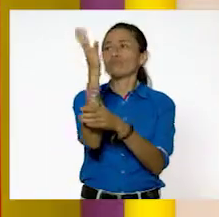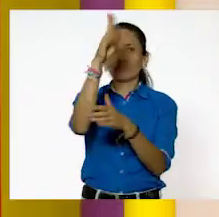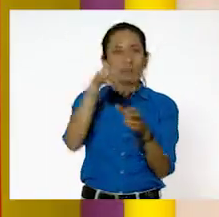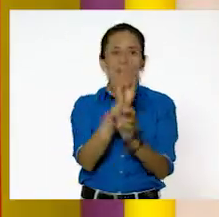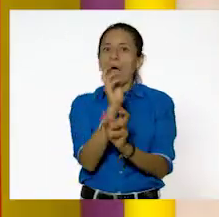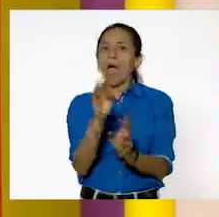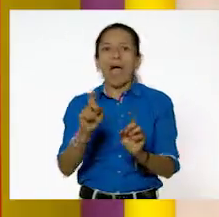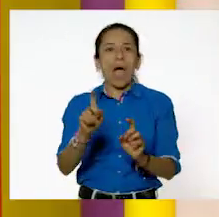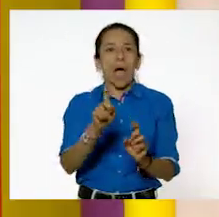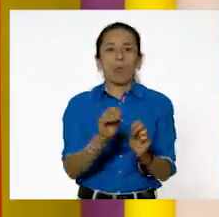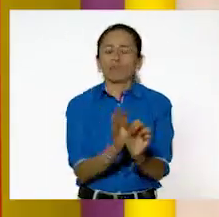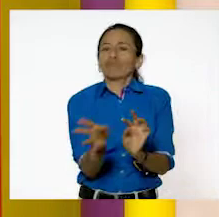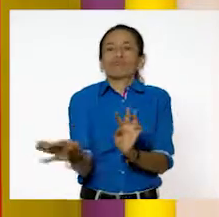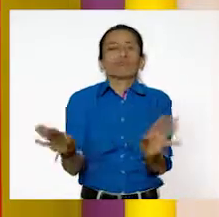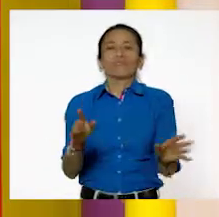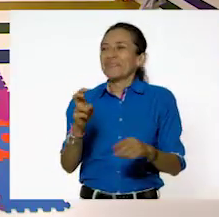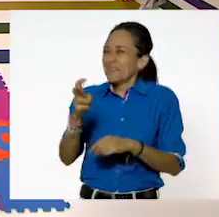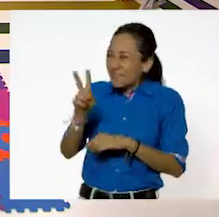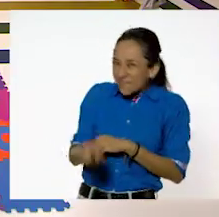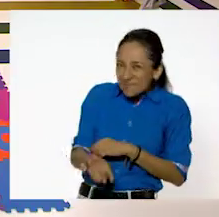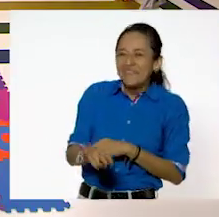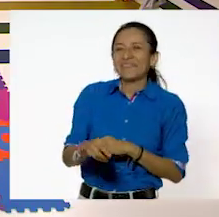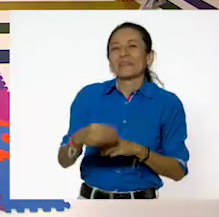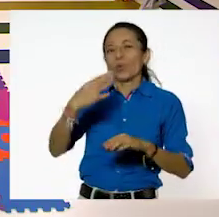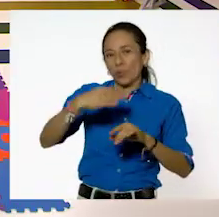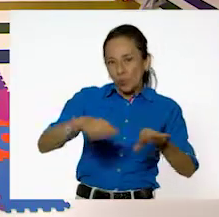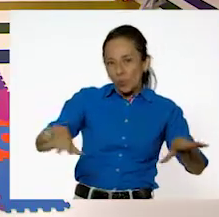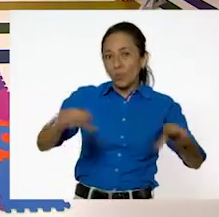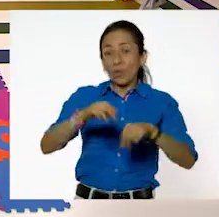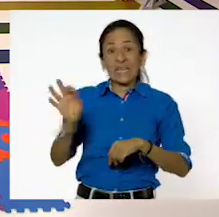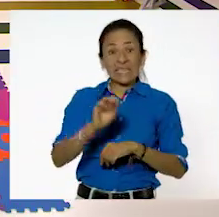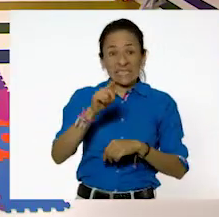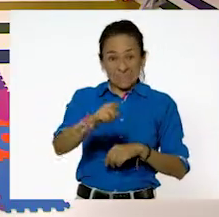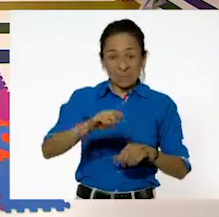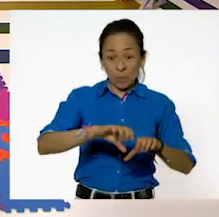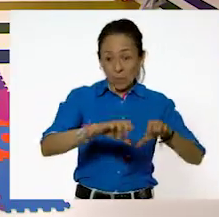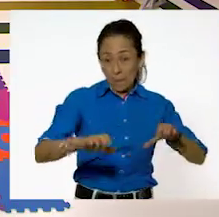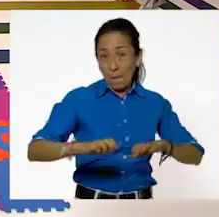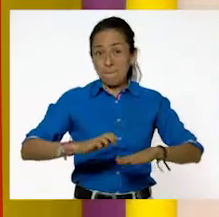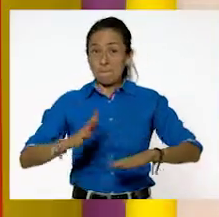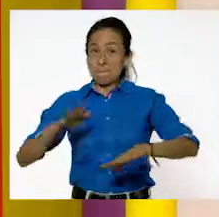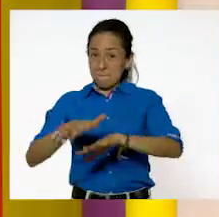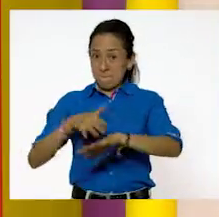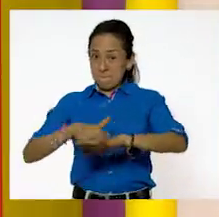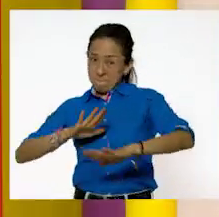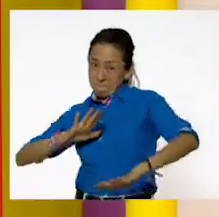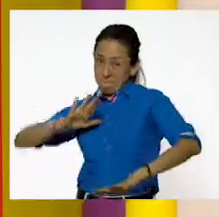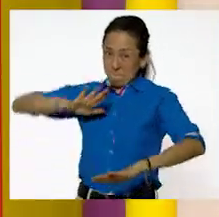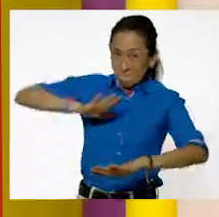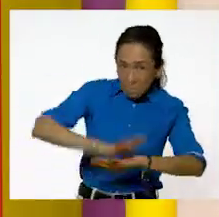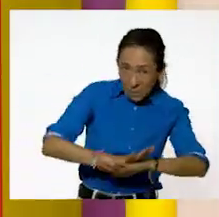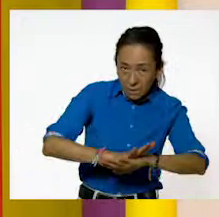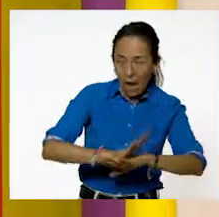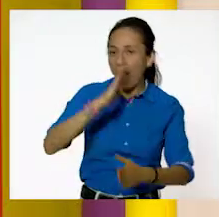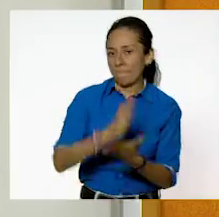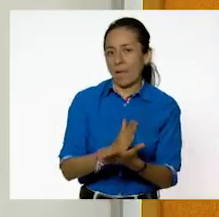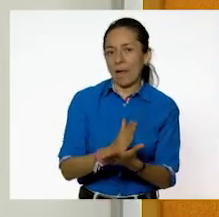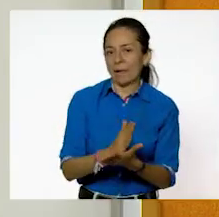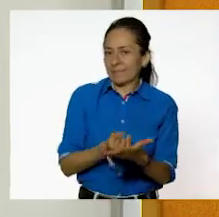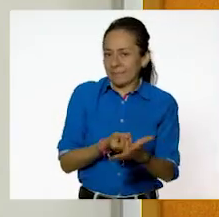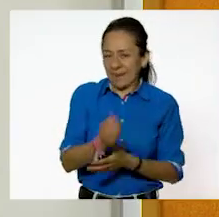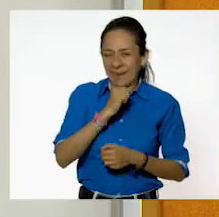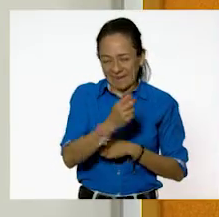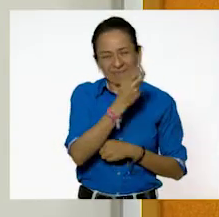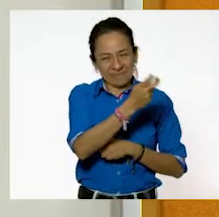por la fluidez que tiene. O si la pisas, deja de salir. Correcto. Excelente. Y finalmente, vamos con el estado